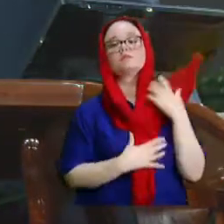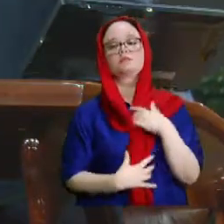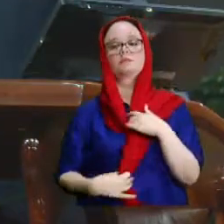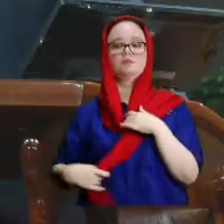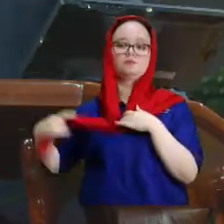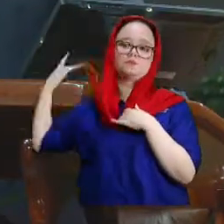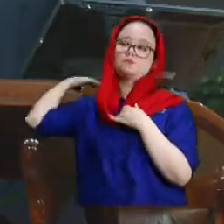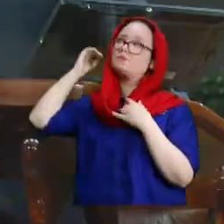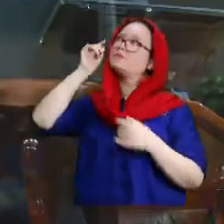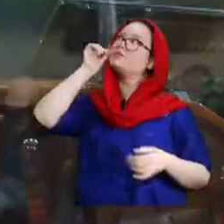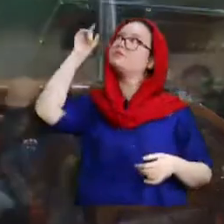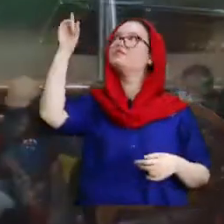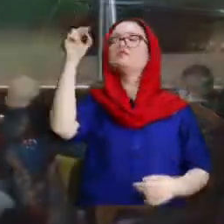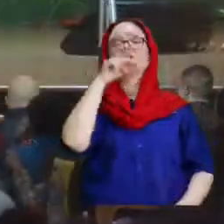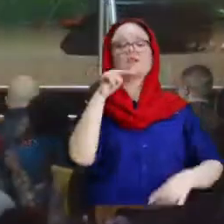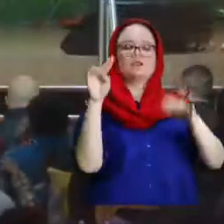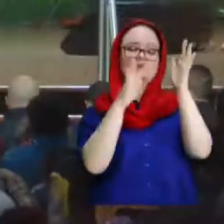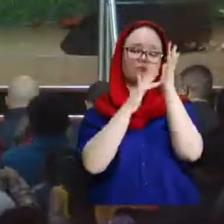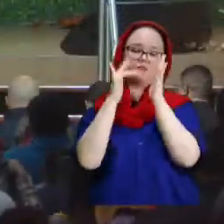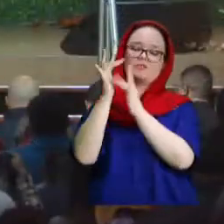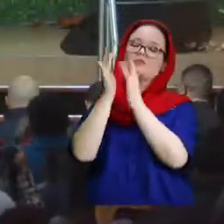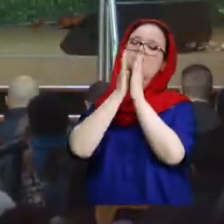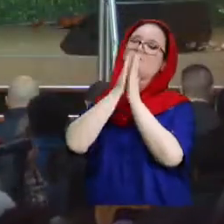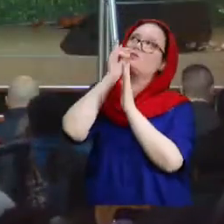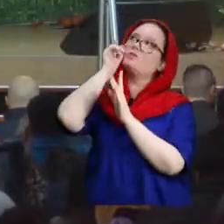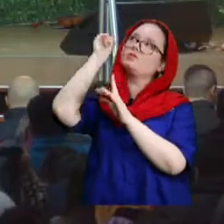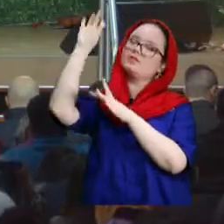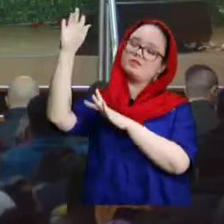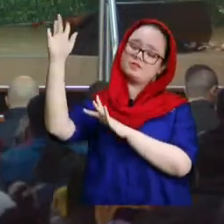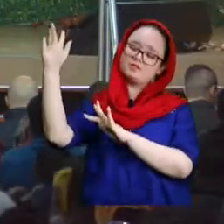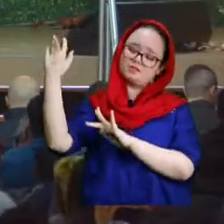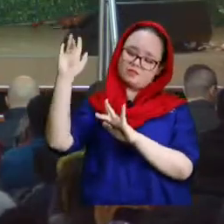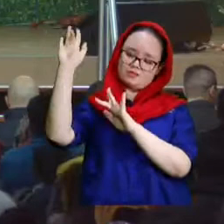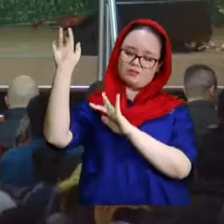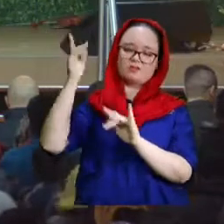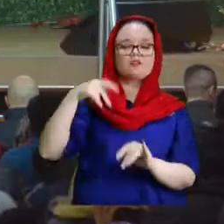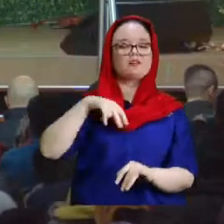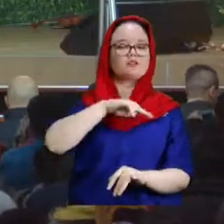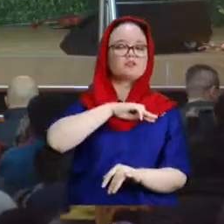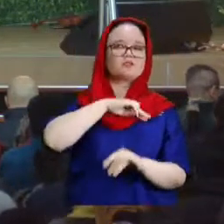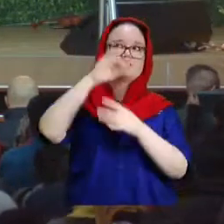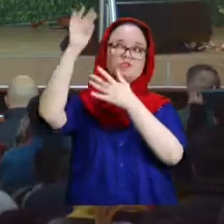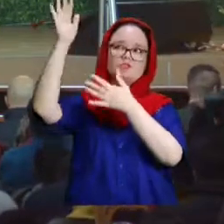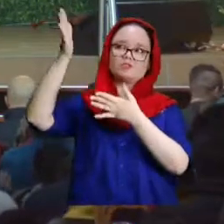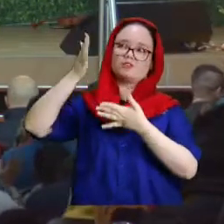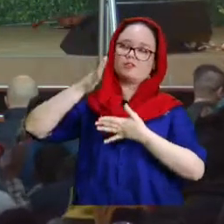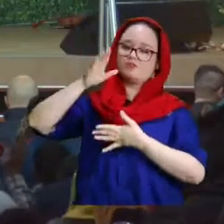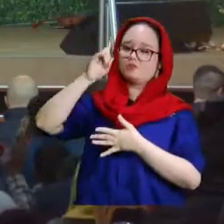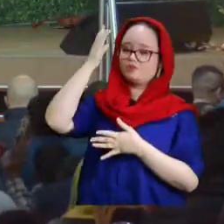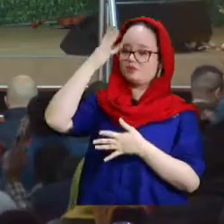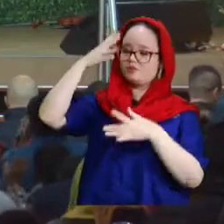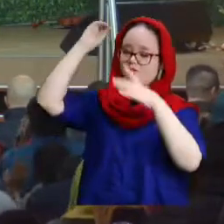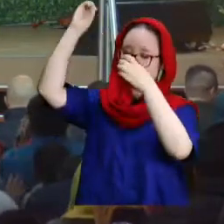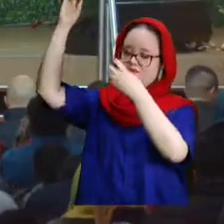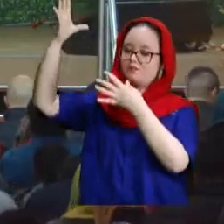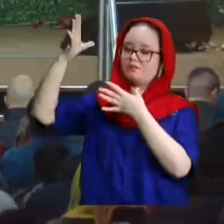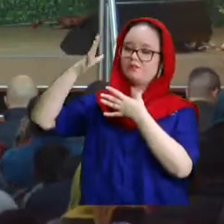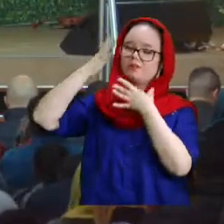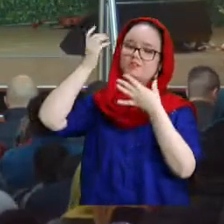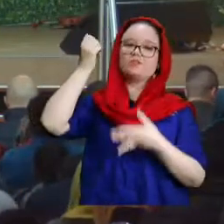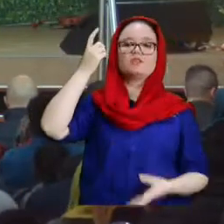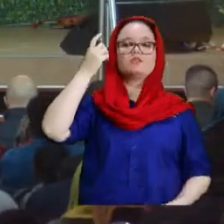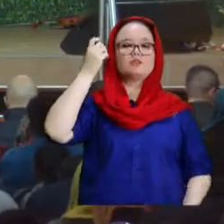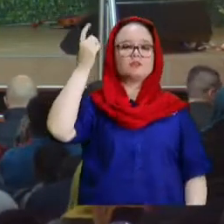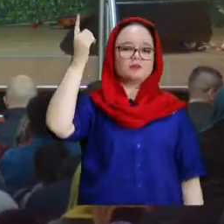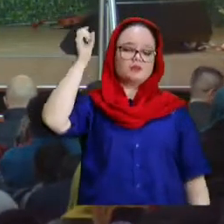misericordia de nosotros. Te ruego con todo mi corazón, Señor, trae un espíritu de revelación, de entendimiento, unción,